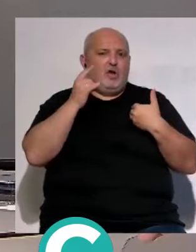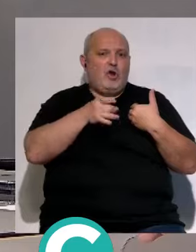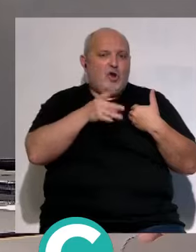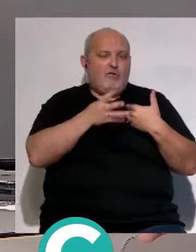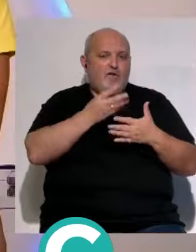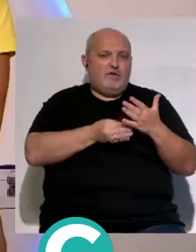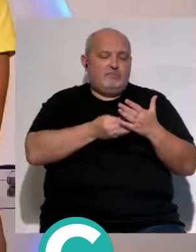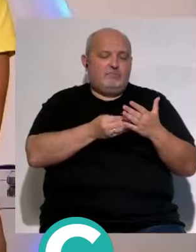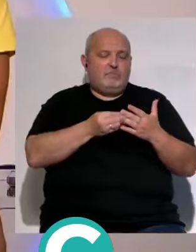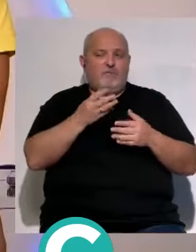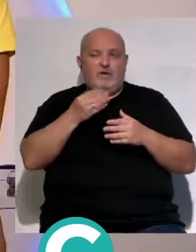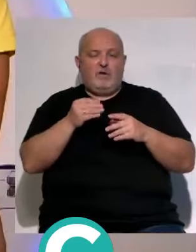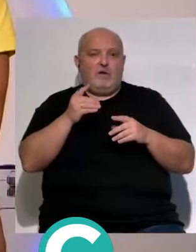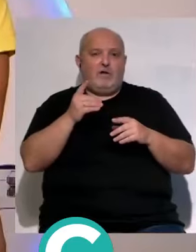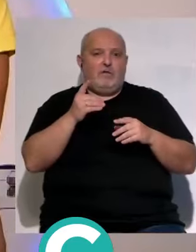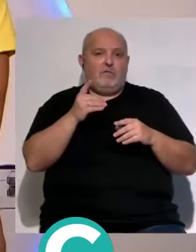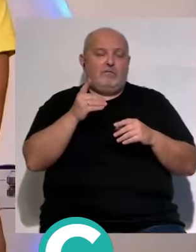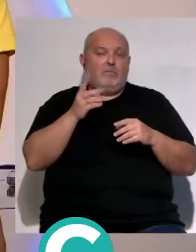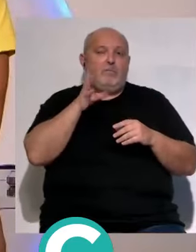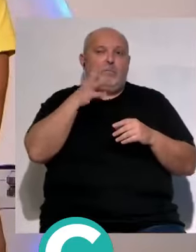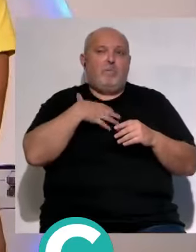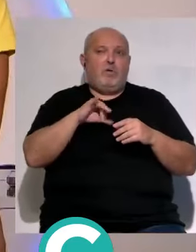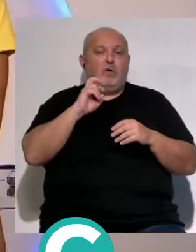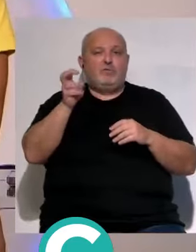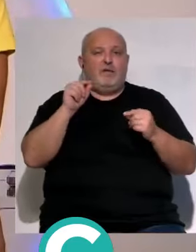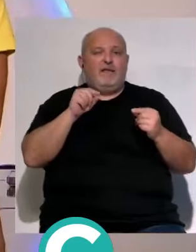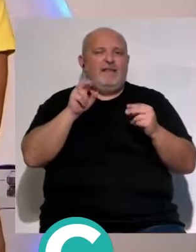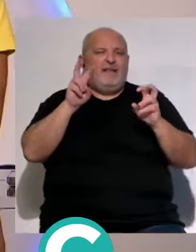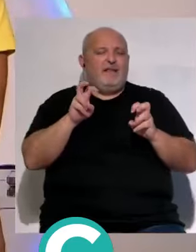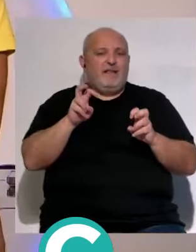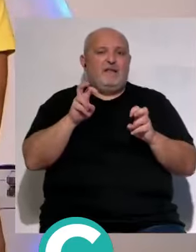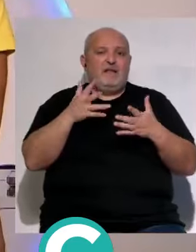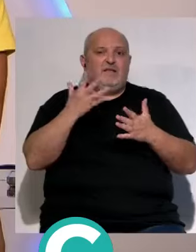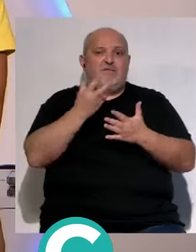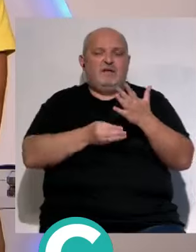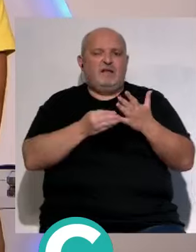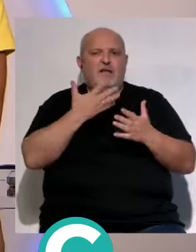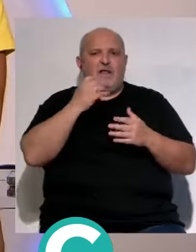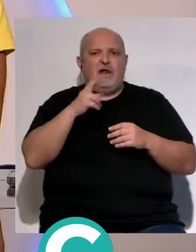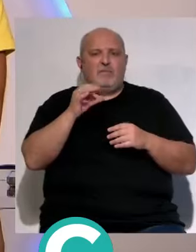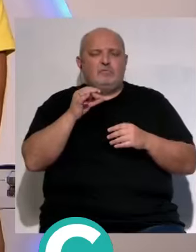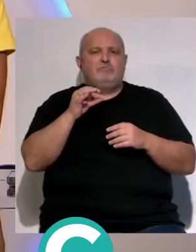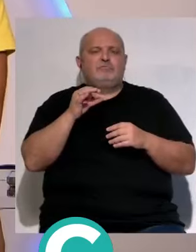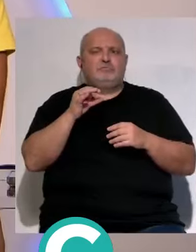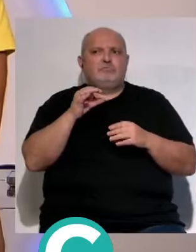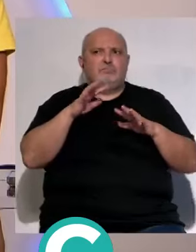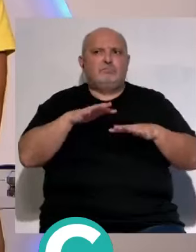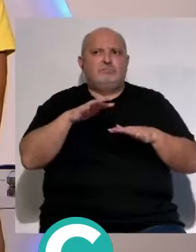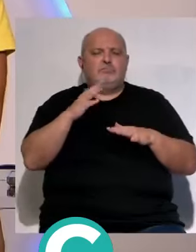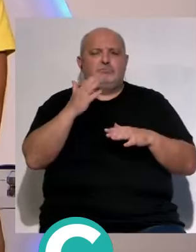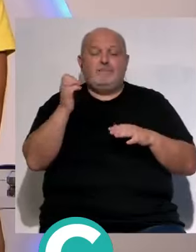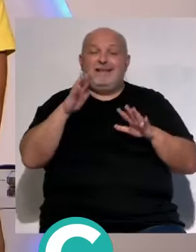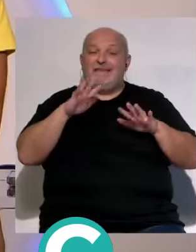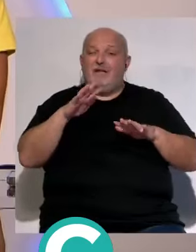porque el que la falla ahora podemos hacer otro debate el que la falla que es Chris Ramos estaba llamado